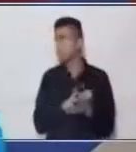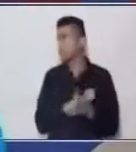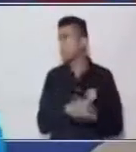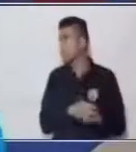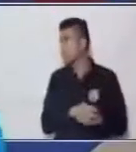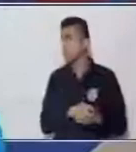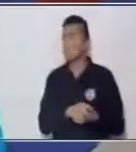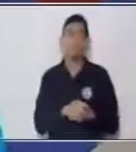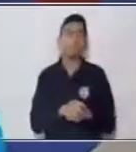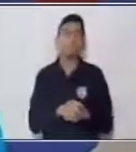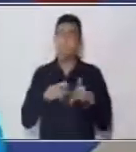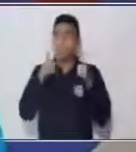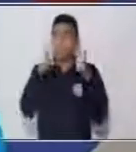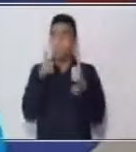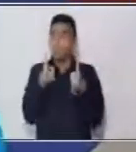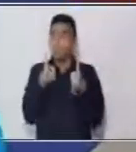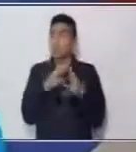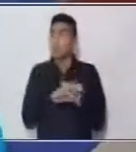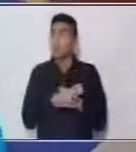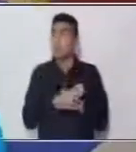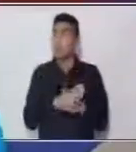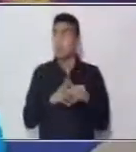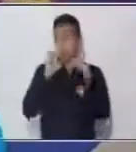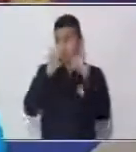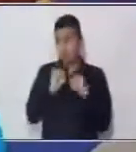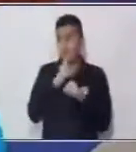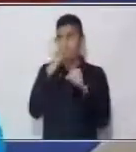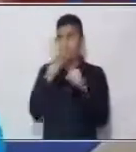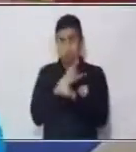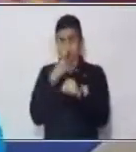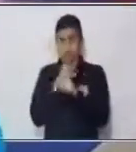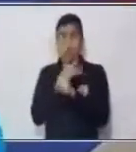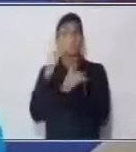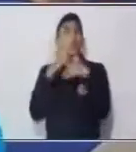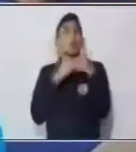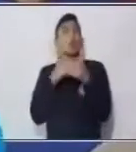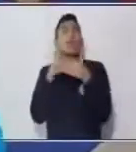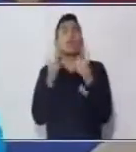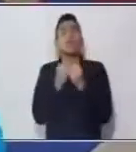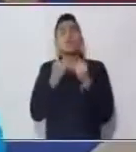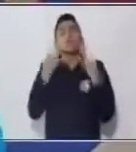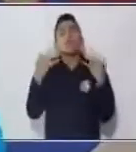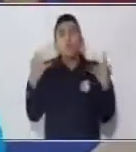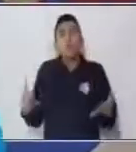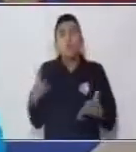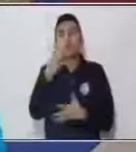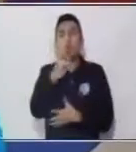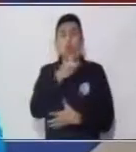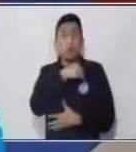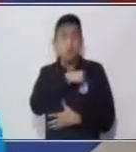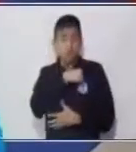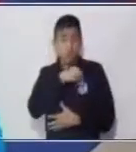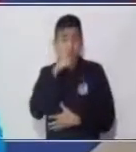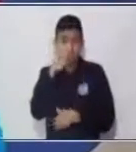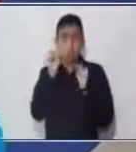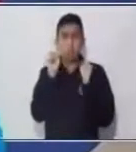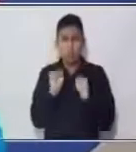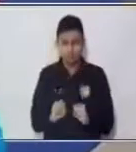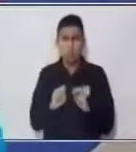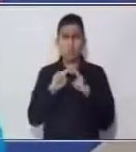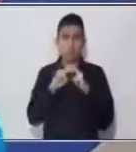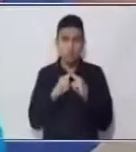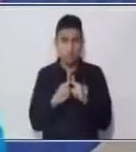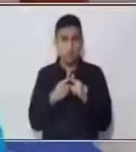Muy bien, podemos utilizar o tomar cualquier número que nosotros queremos, que quisiéramos empezar.